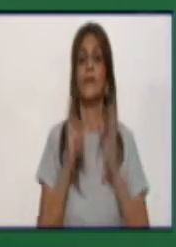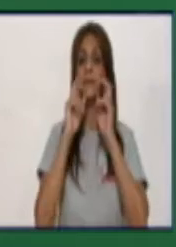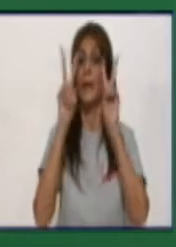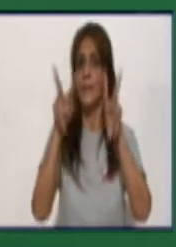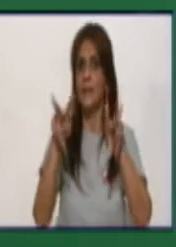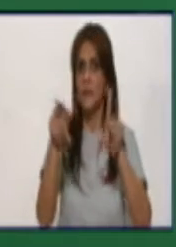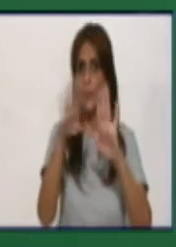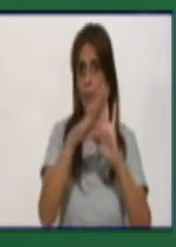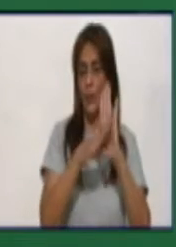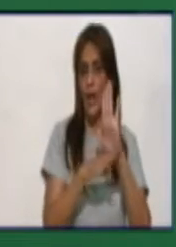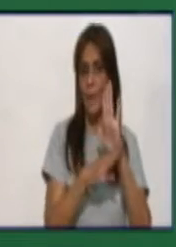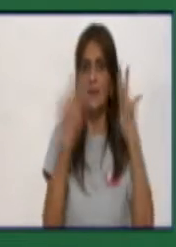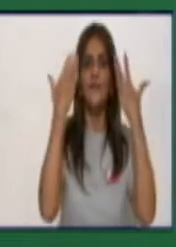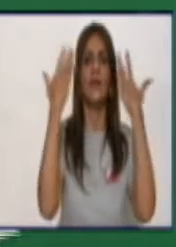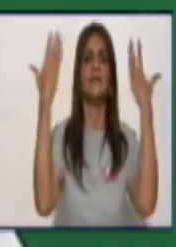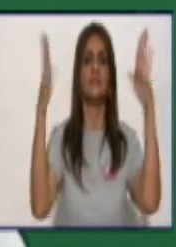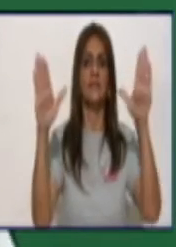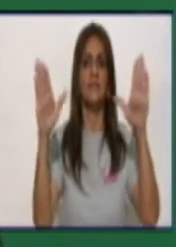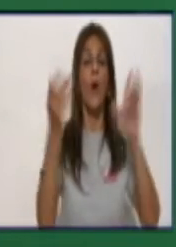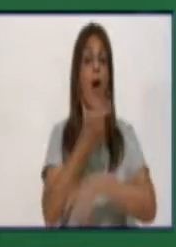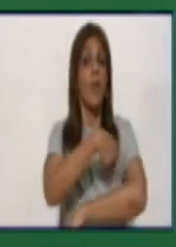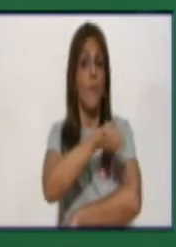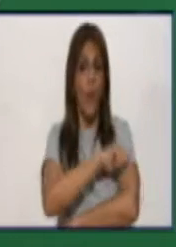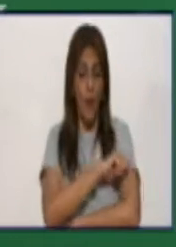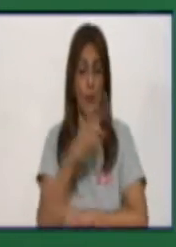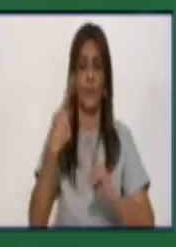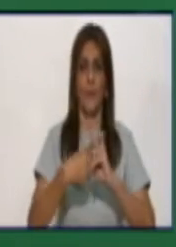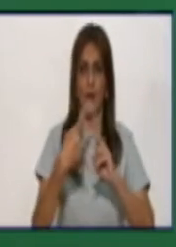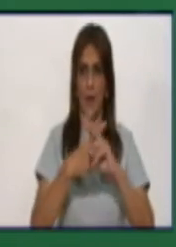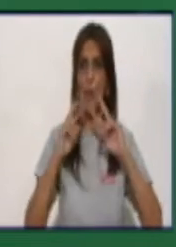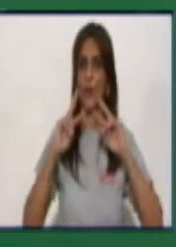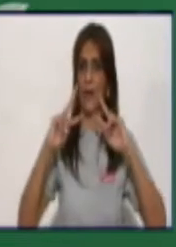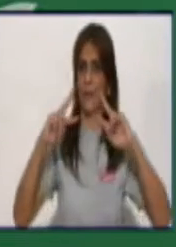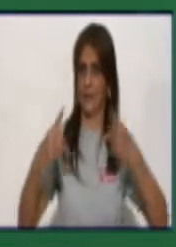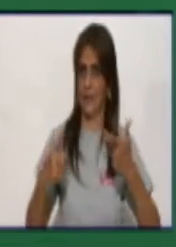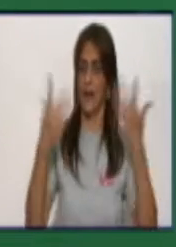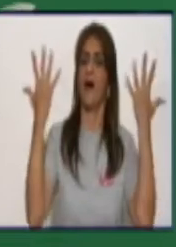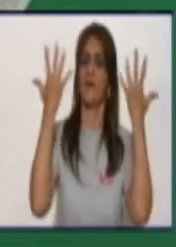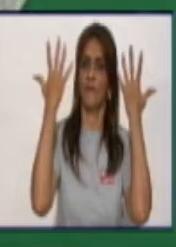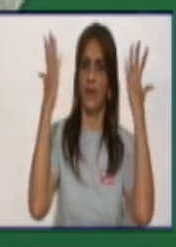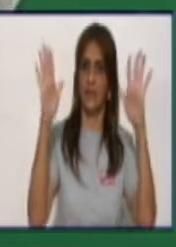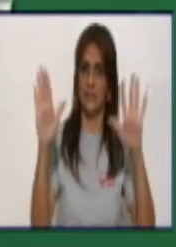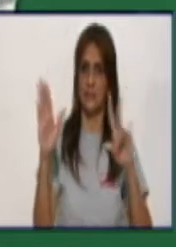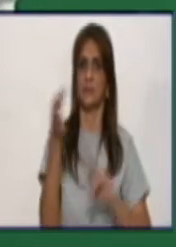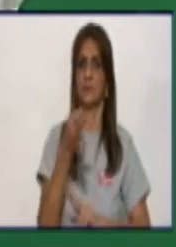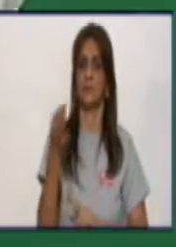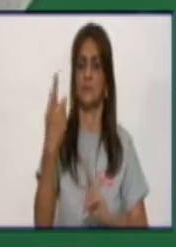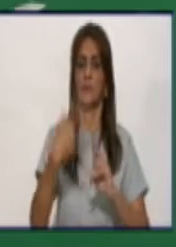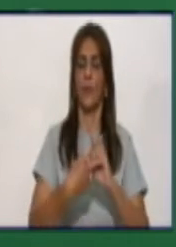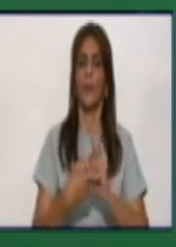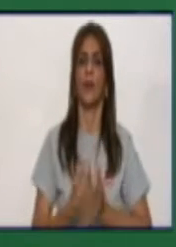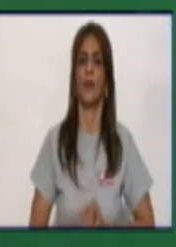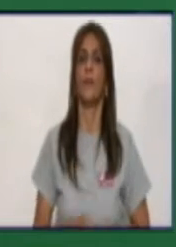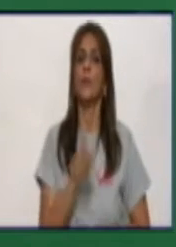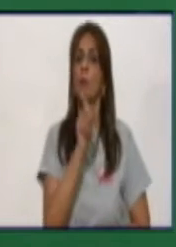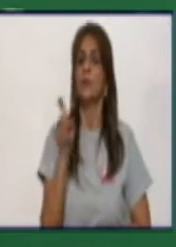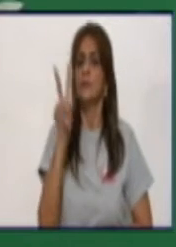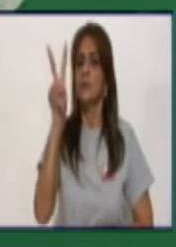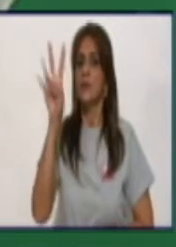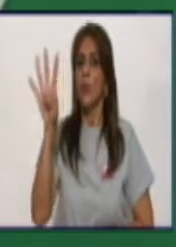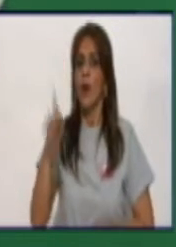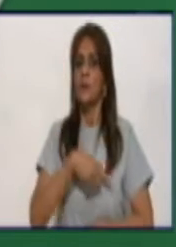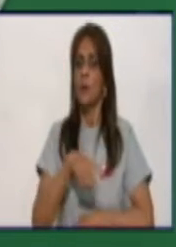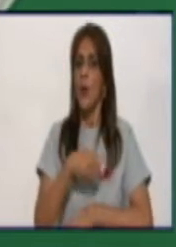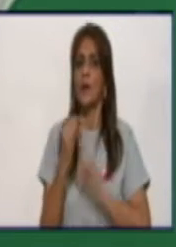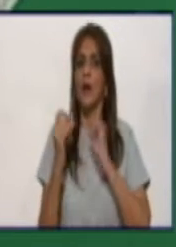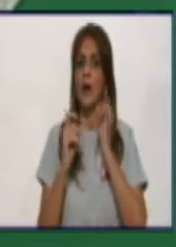una felicitación especial a los vallameses, reiterar la felicitación que dio ahorita el secretario. Bien, en las últimas 24 horas la provincia está